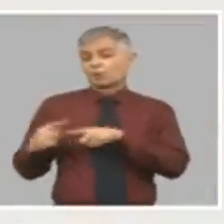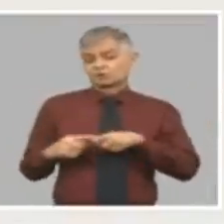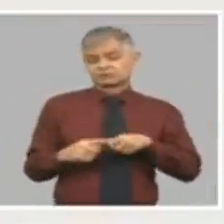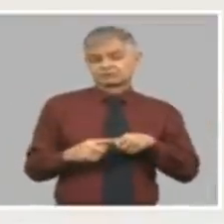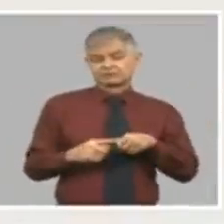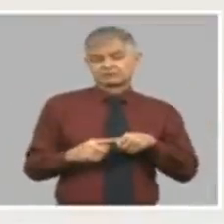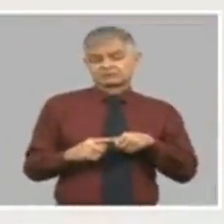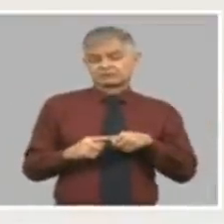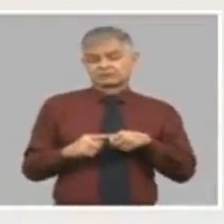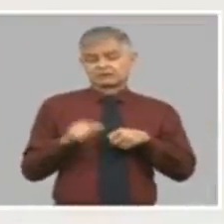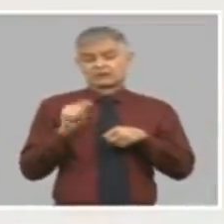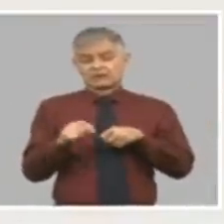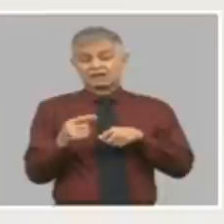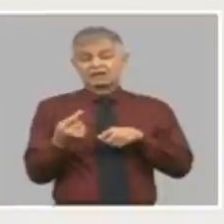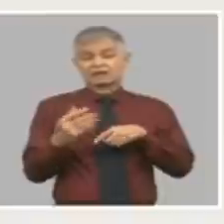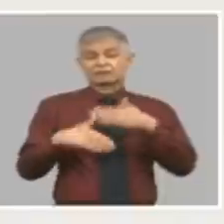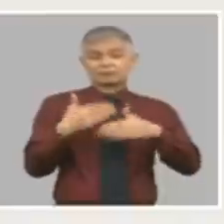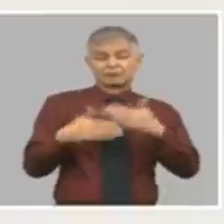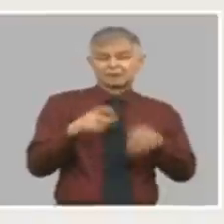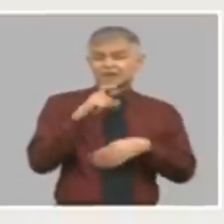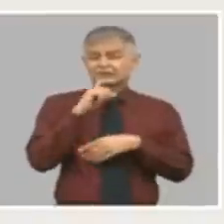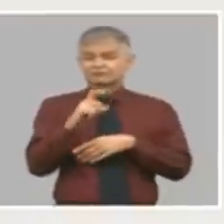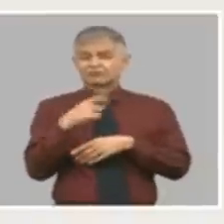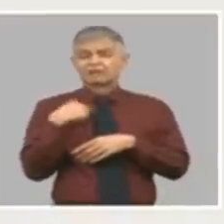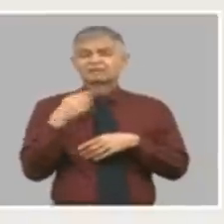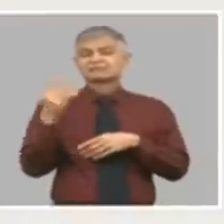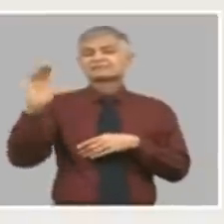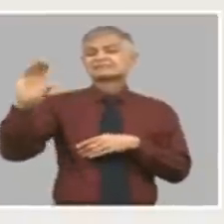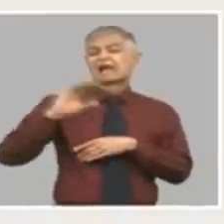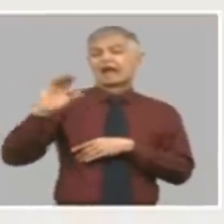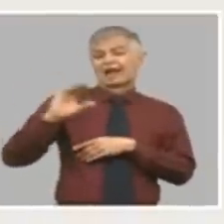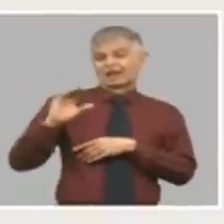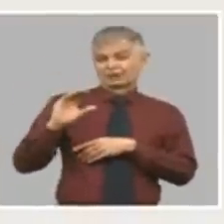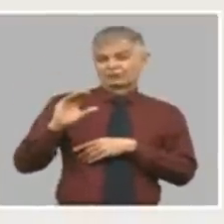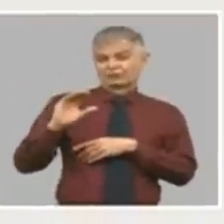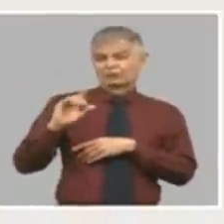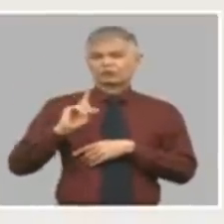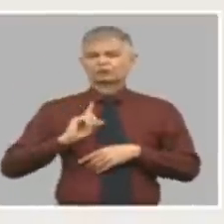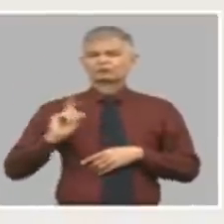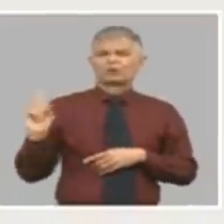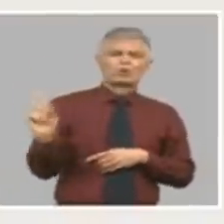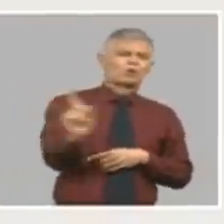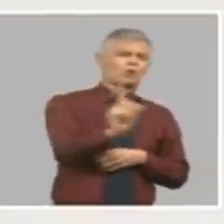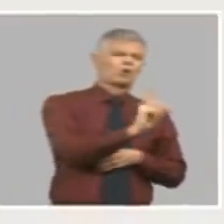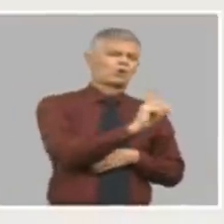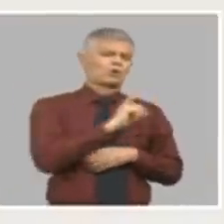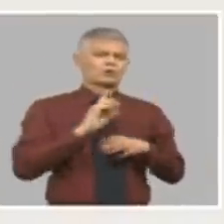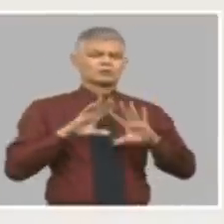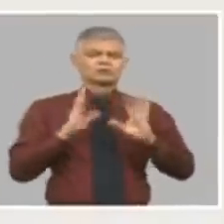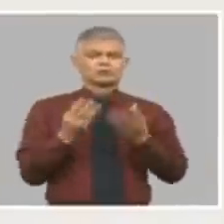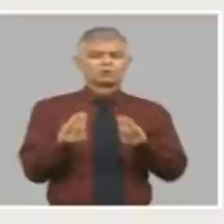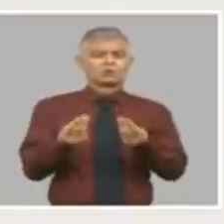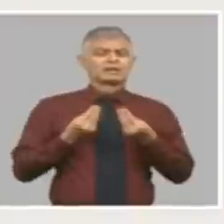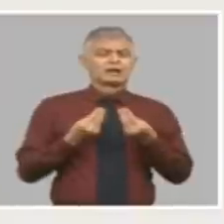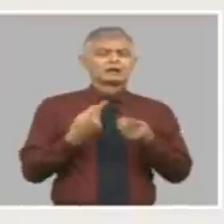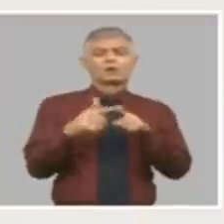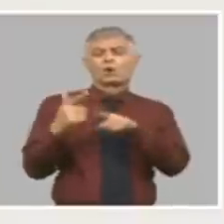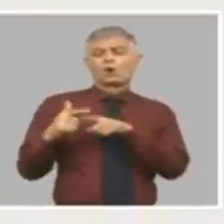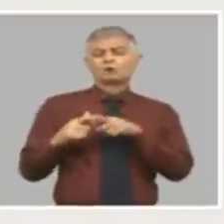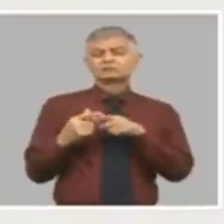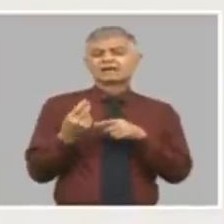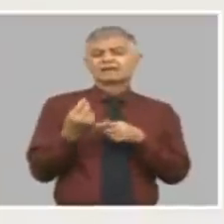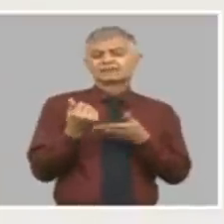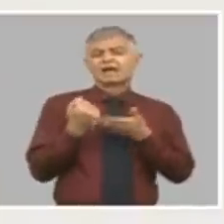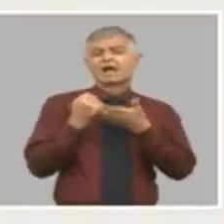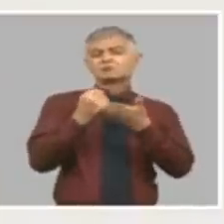Tenemos distorsiones en el salario. Todos, de alguna manera, recibimos productos subsidiados y a casi todos el salario no